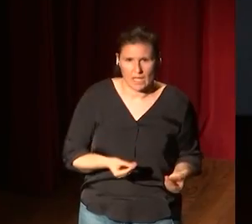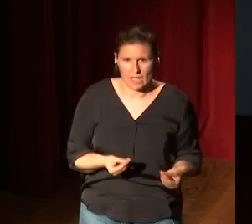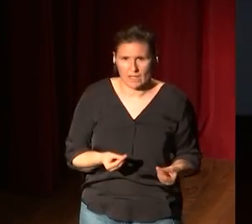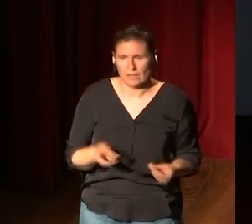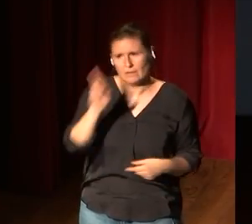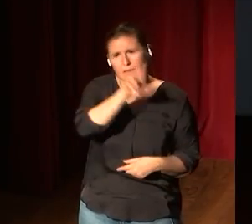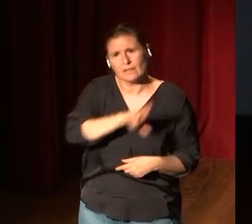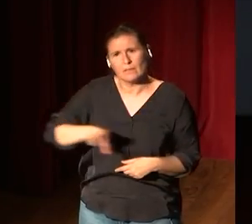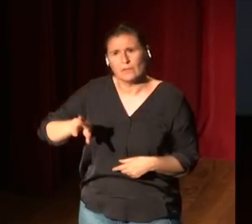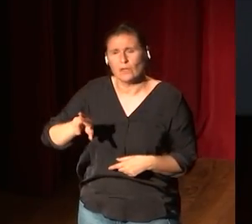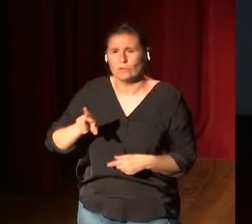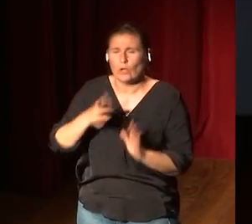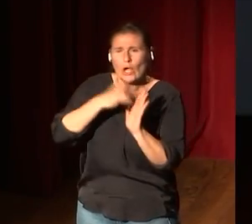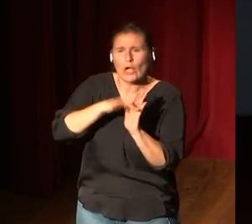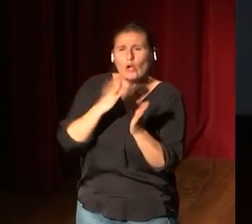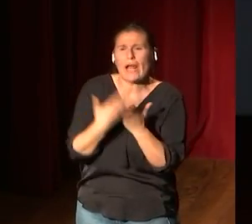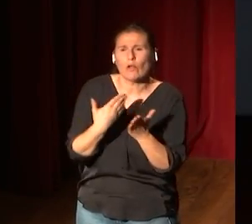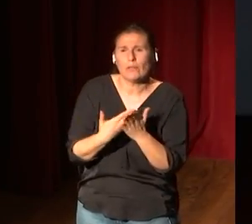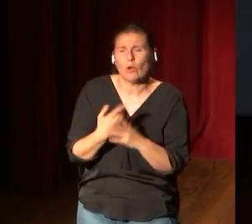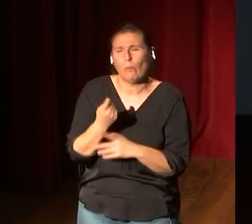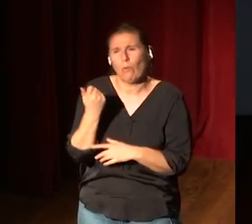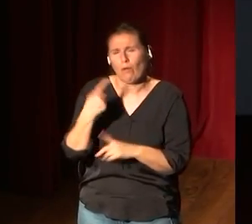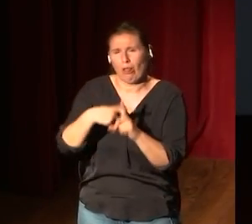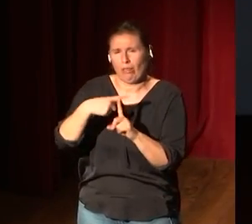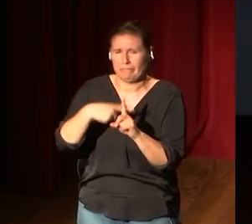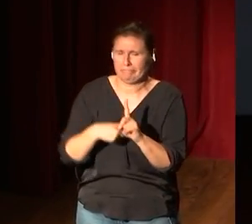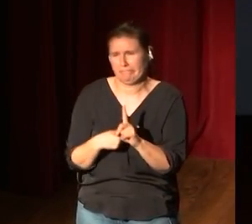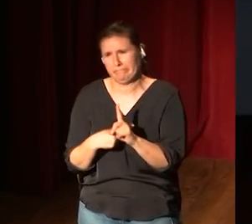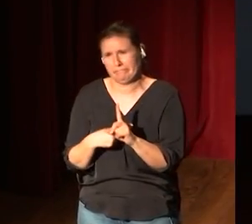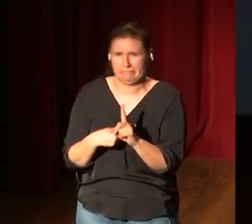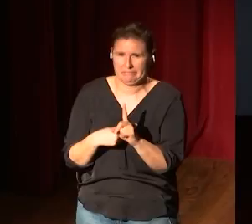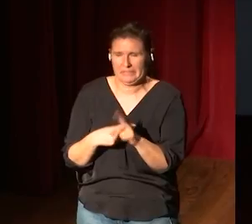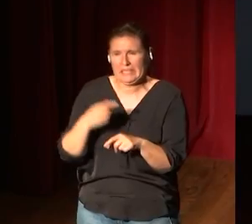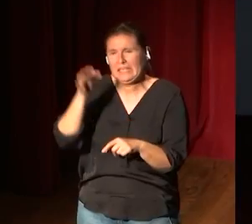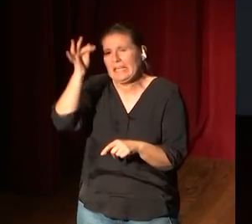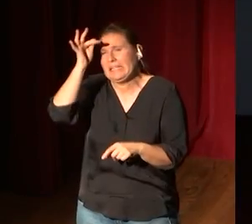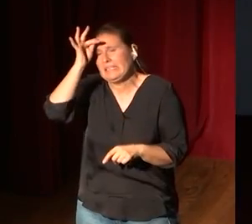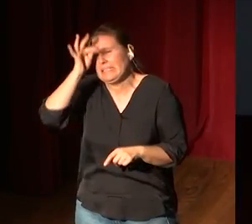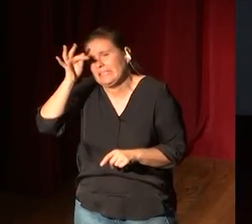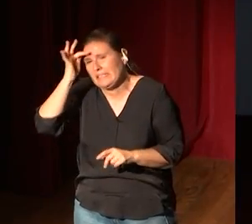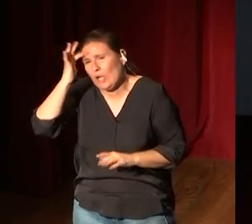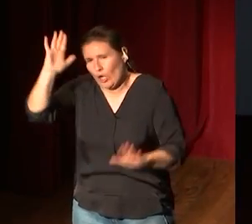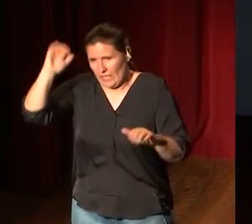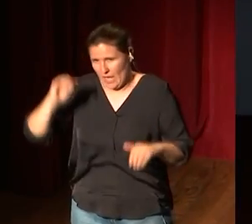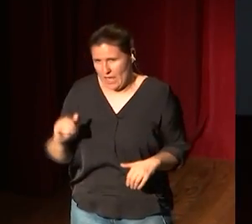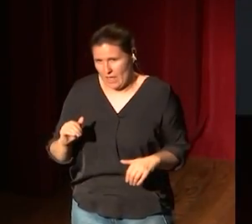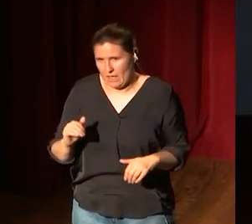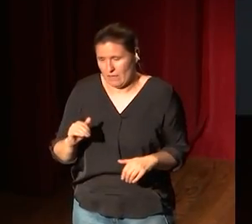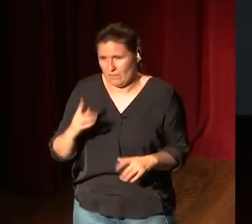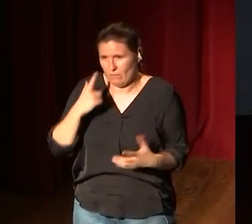Insisto, es un argumento un poquito, voy a decir, de bajo nivel, poco teórico, pero es que es evidente.